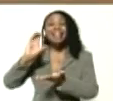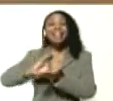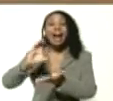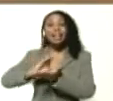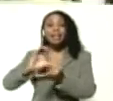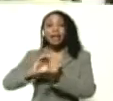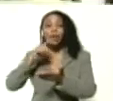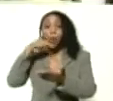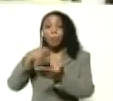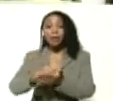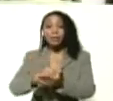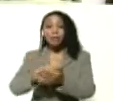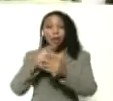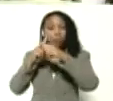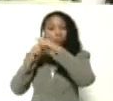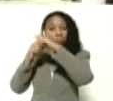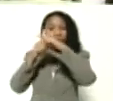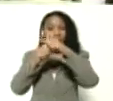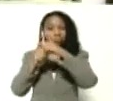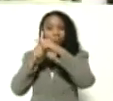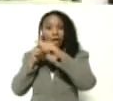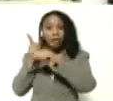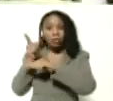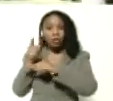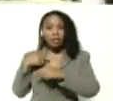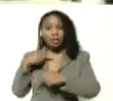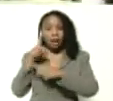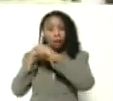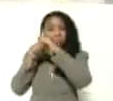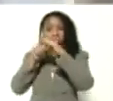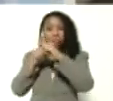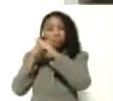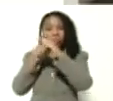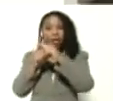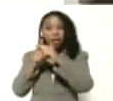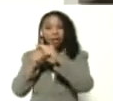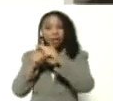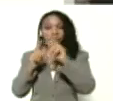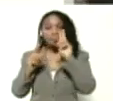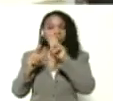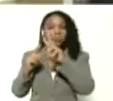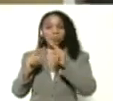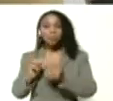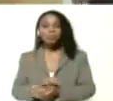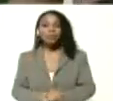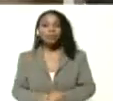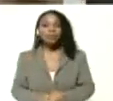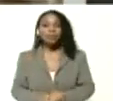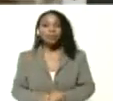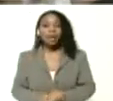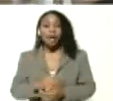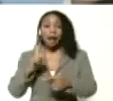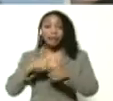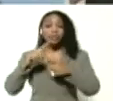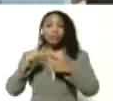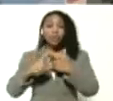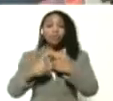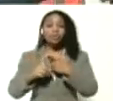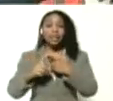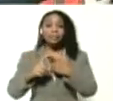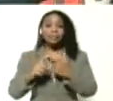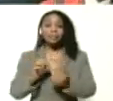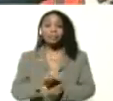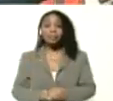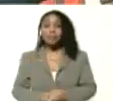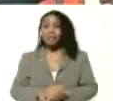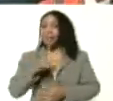llamaban cazando guiro en basquetbol, eso, ¿no? Que se ponen hasta cazando un errorcito para... Caza guiro de